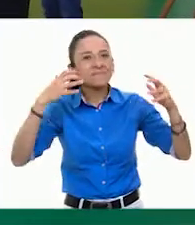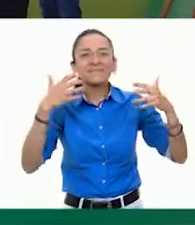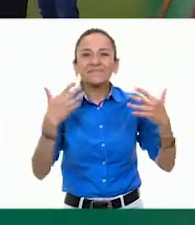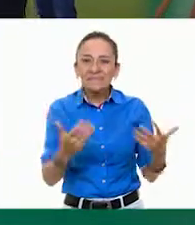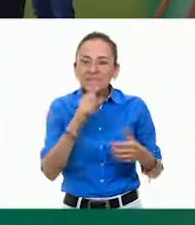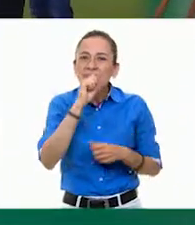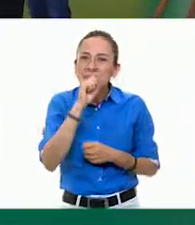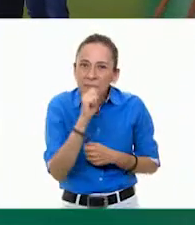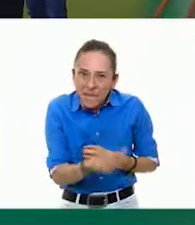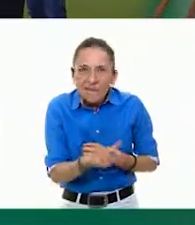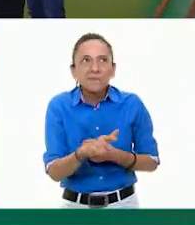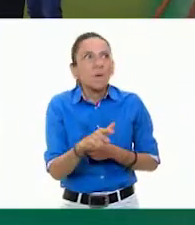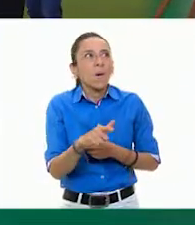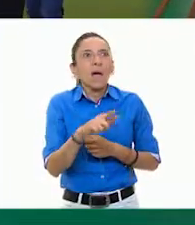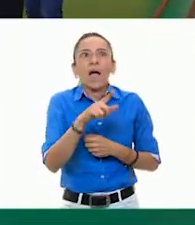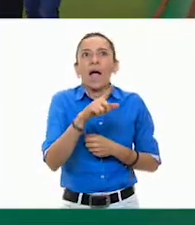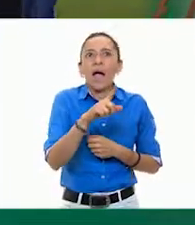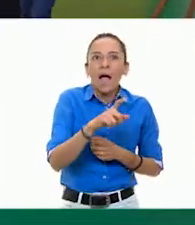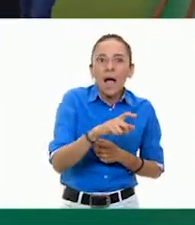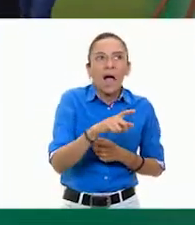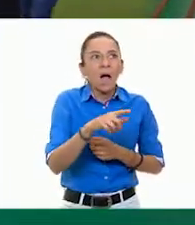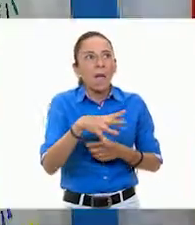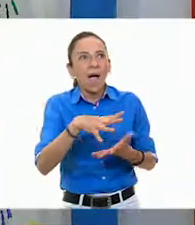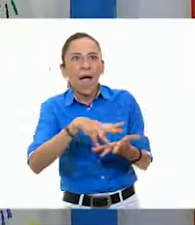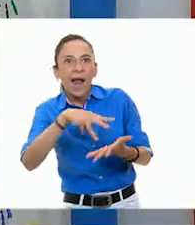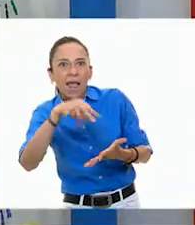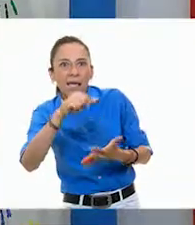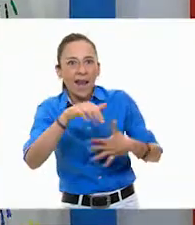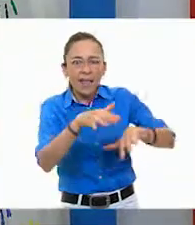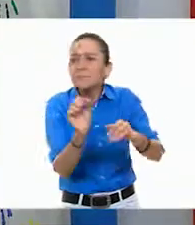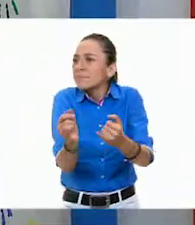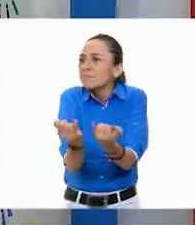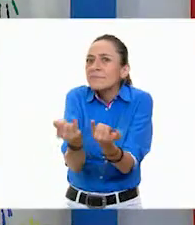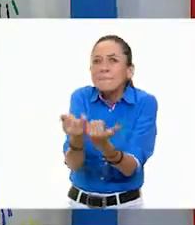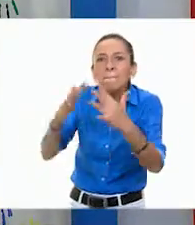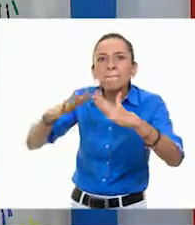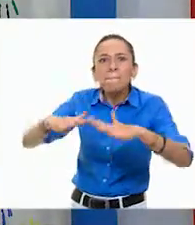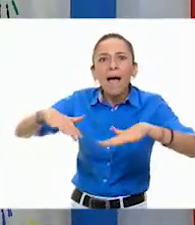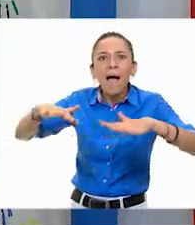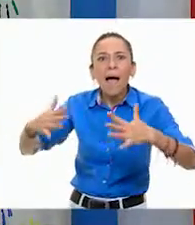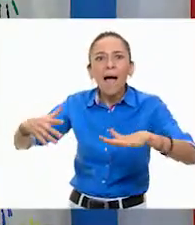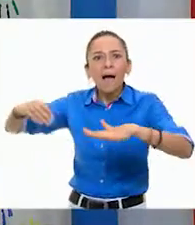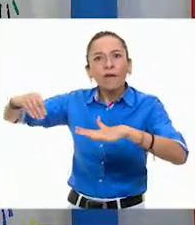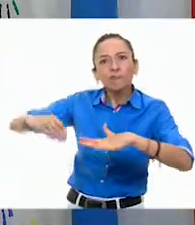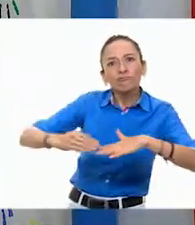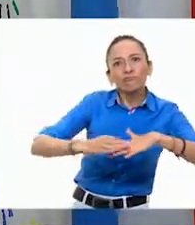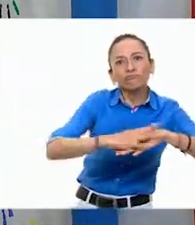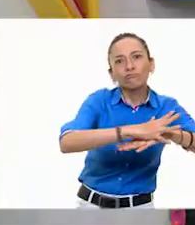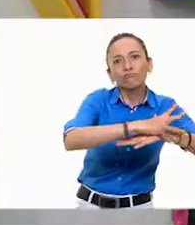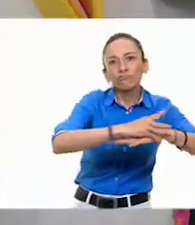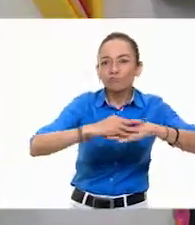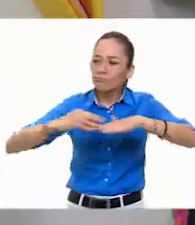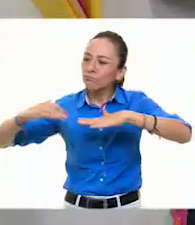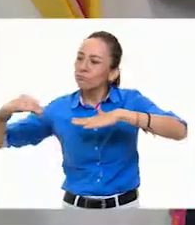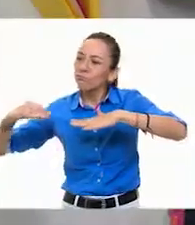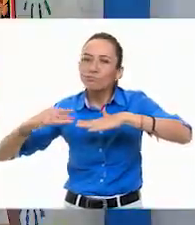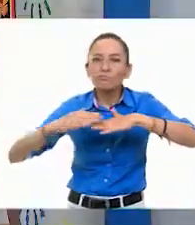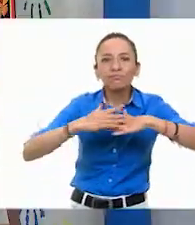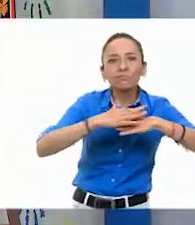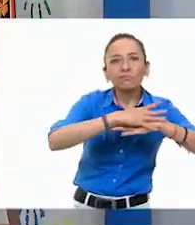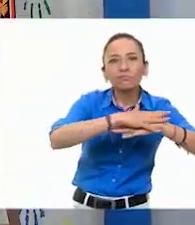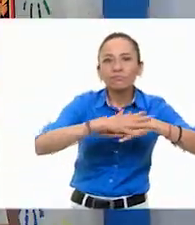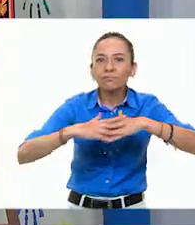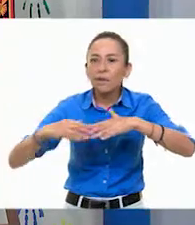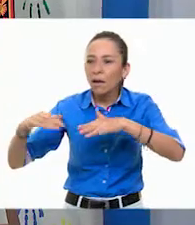maravillosas. Exactamente, las olas del mar, también cuando han ido el agua, cada vez que va avanzando es un ritmo. Muchas